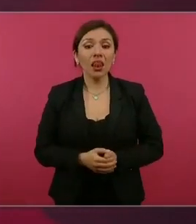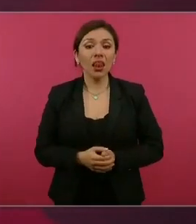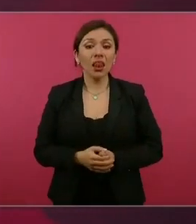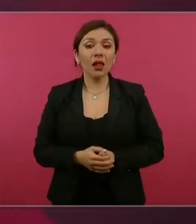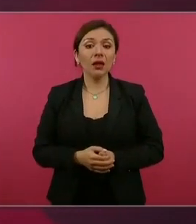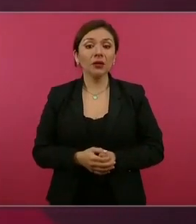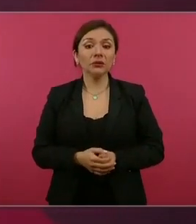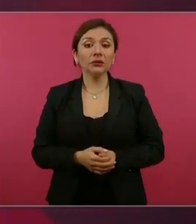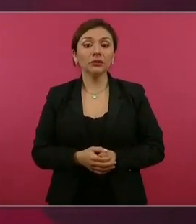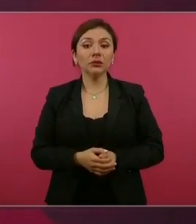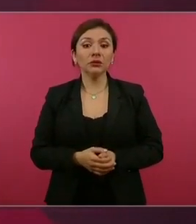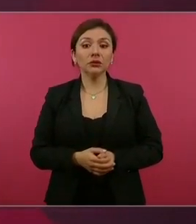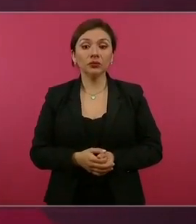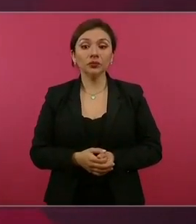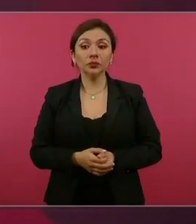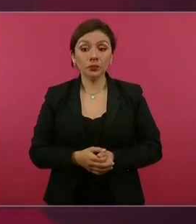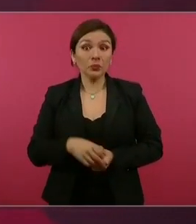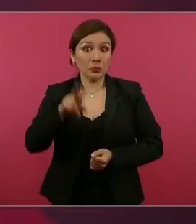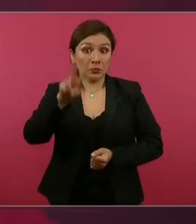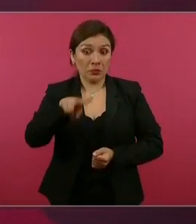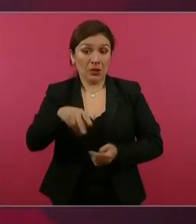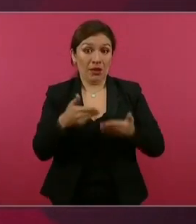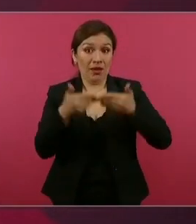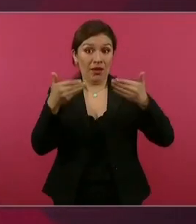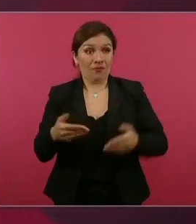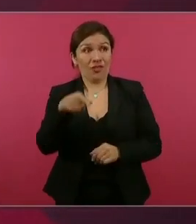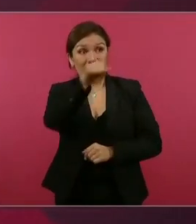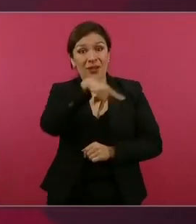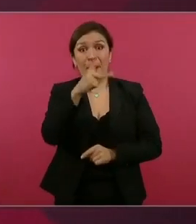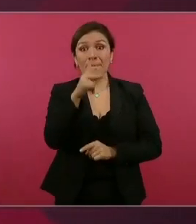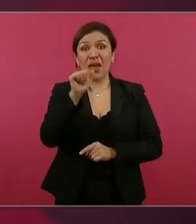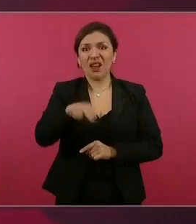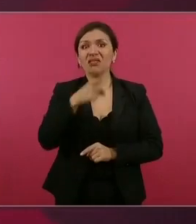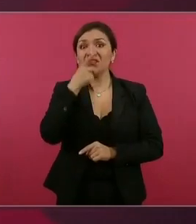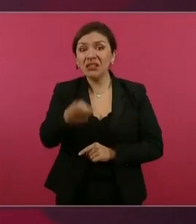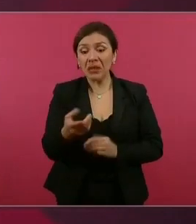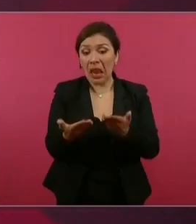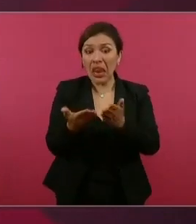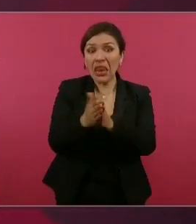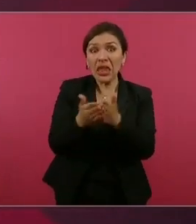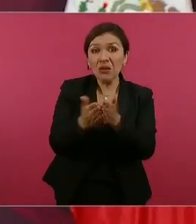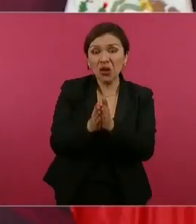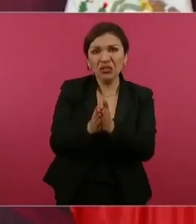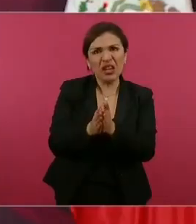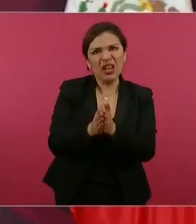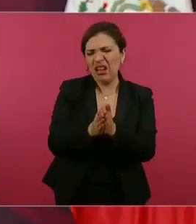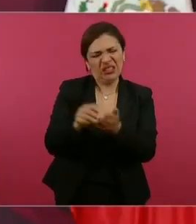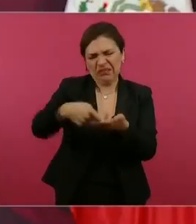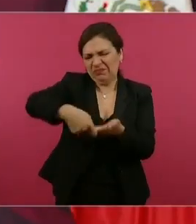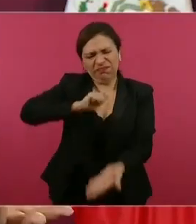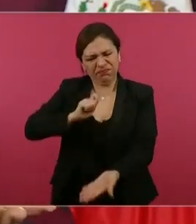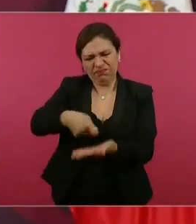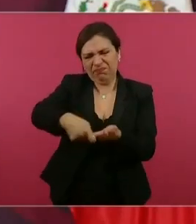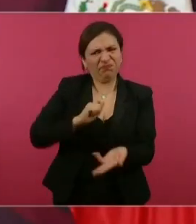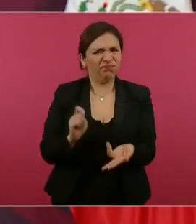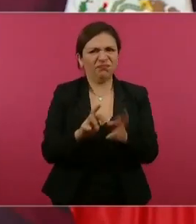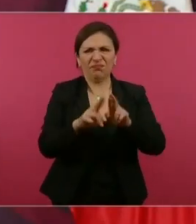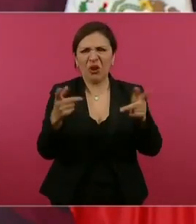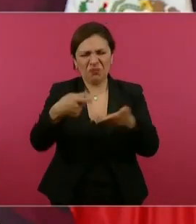Sí, ahora el del PAN salió a decir que arranquen las hojas, ni siquiera